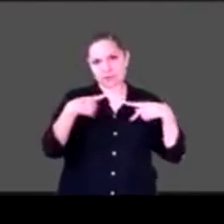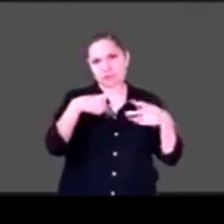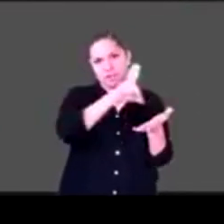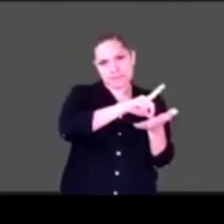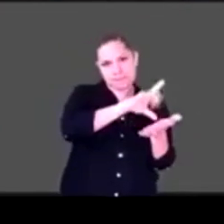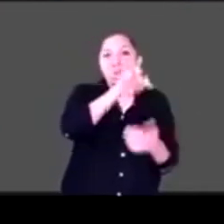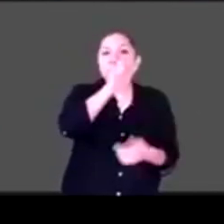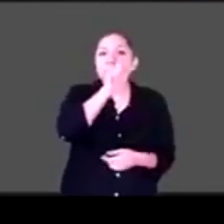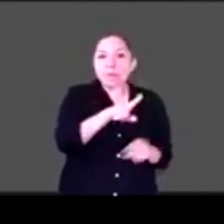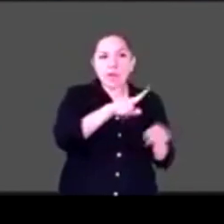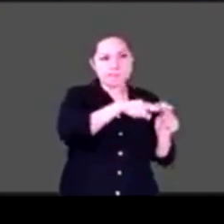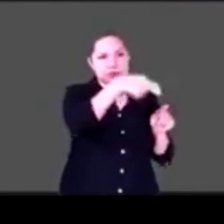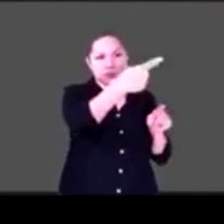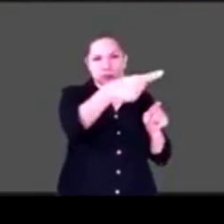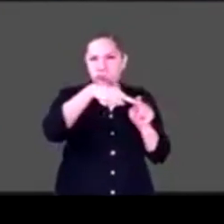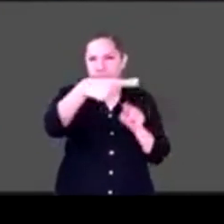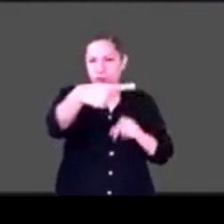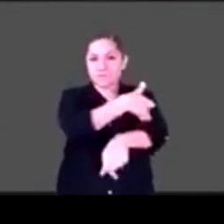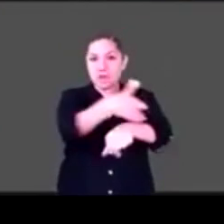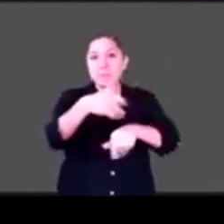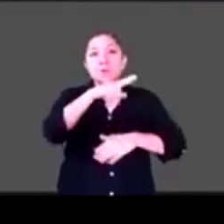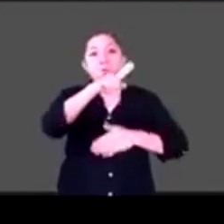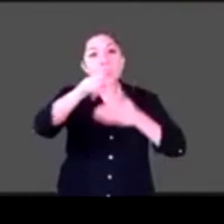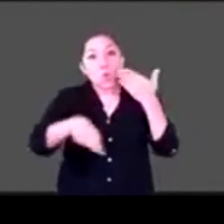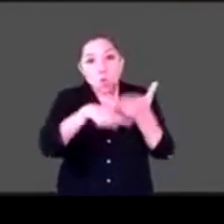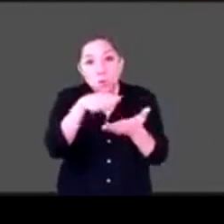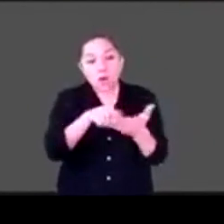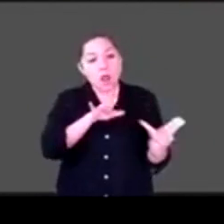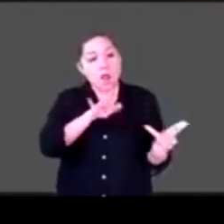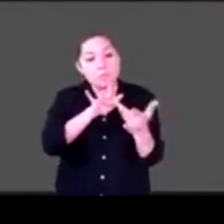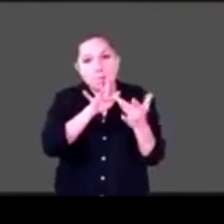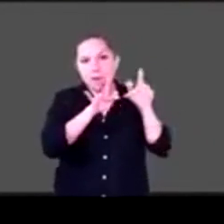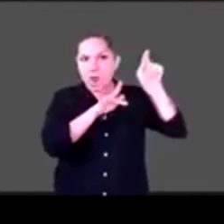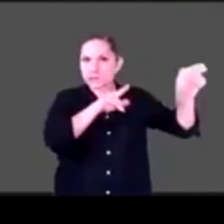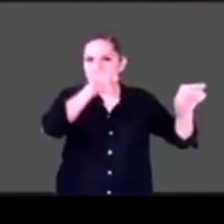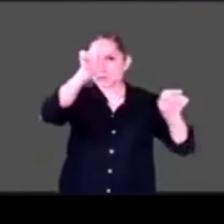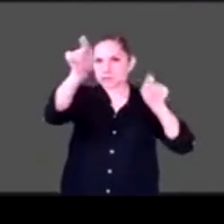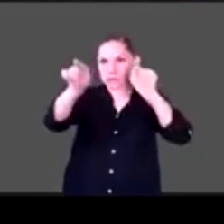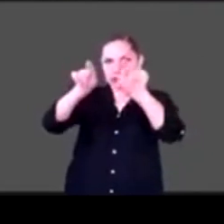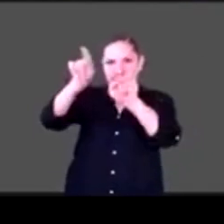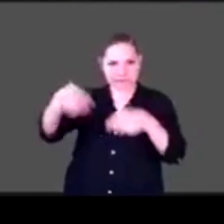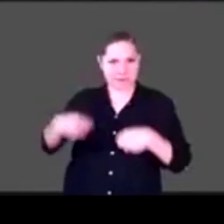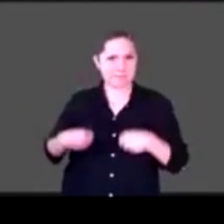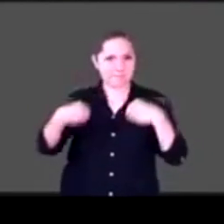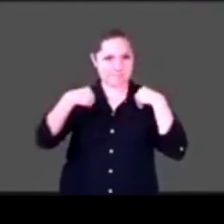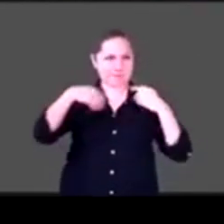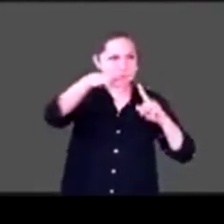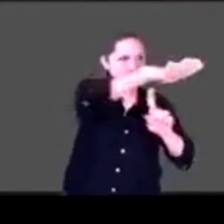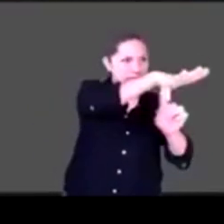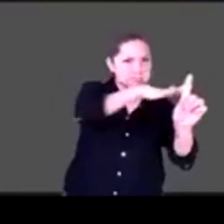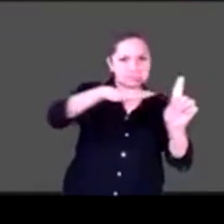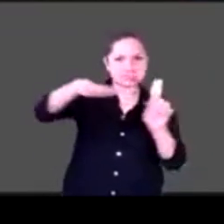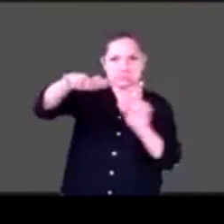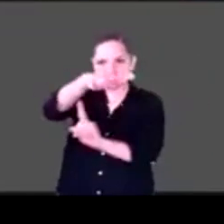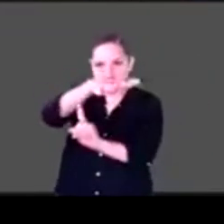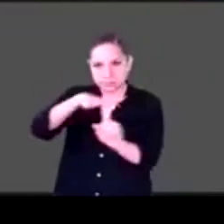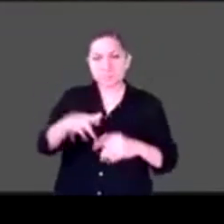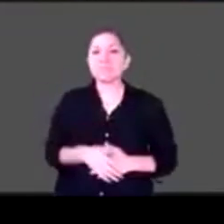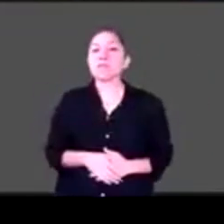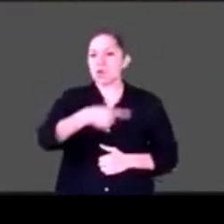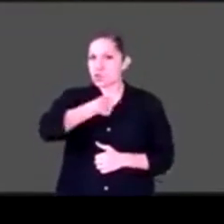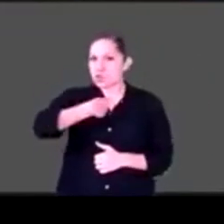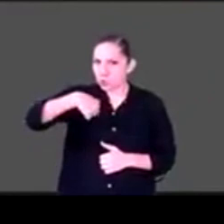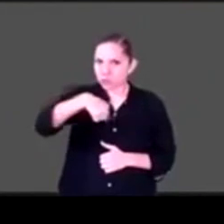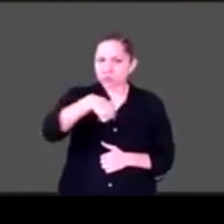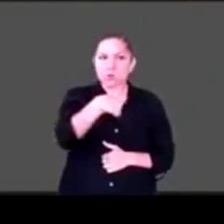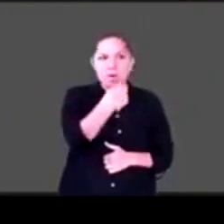localidades. Y hemos tenido que reflexionar con ellas acerca de los retos que